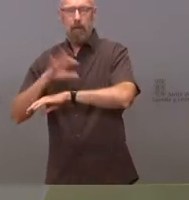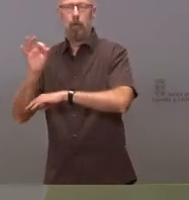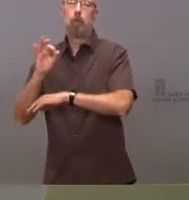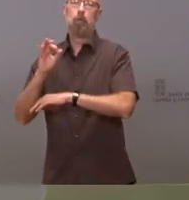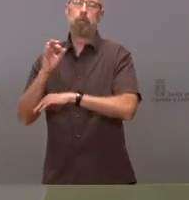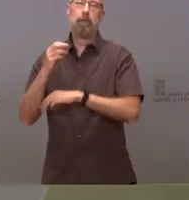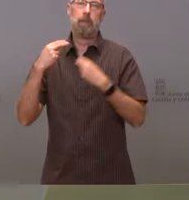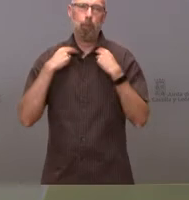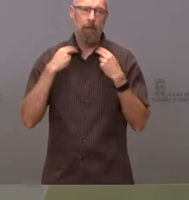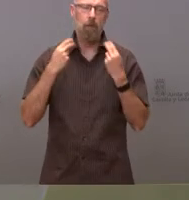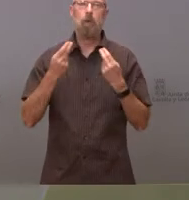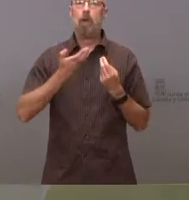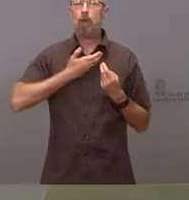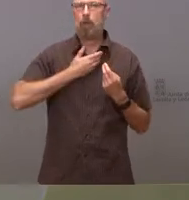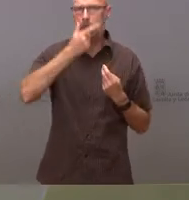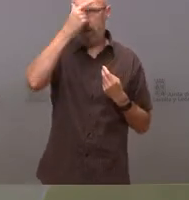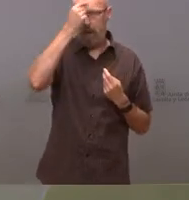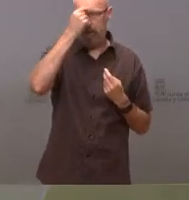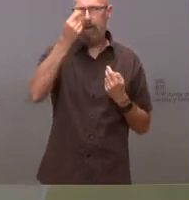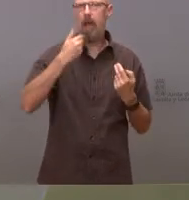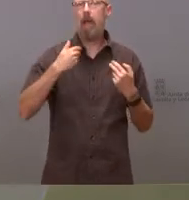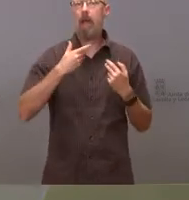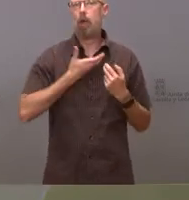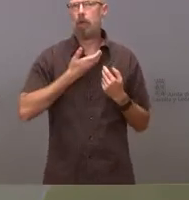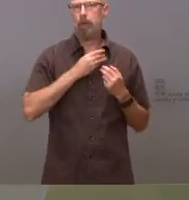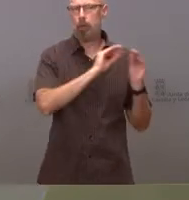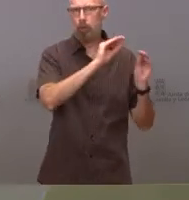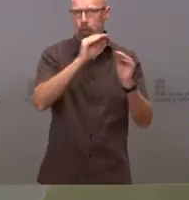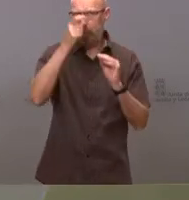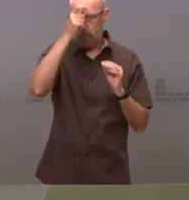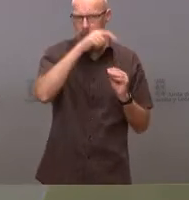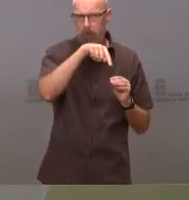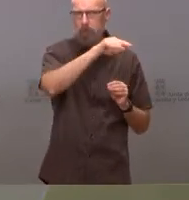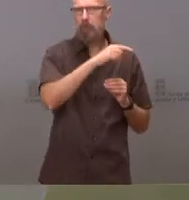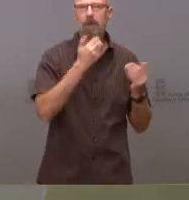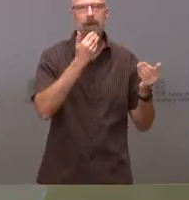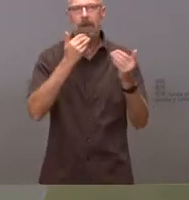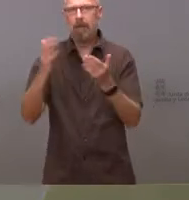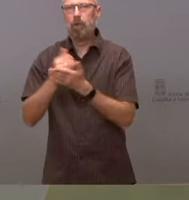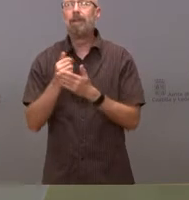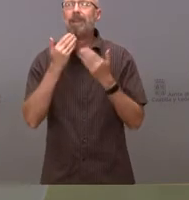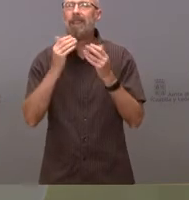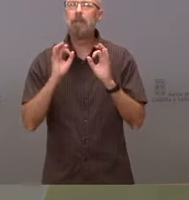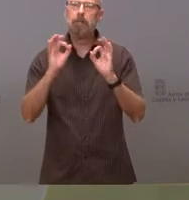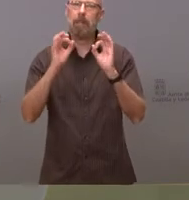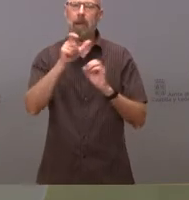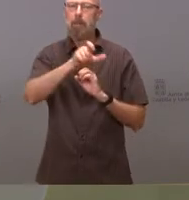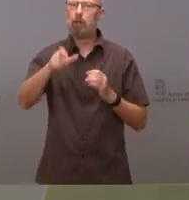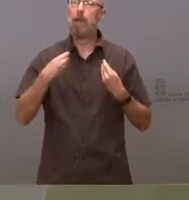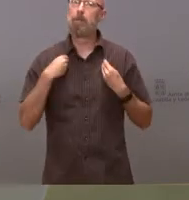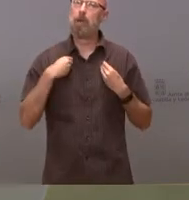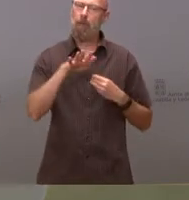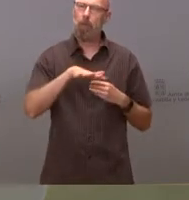de Ávila y los ayuntamientos afectados. Agradecer, finalmente, de forma muy especial a la población, a los hombres y mujeres